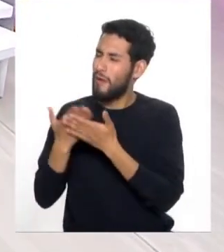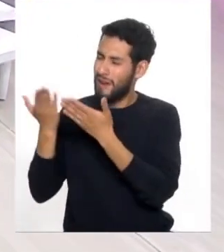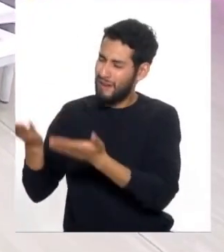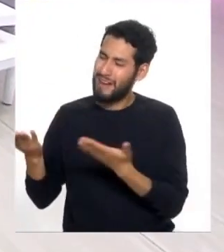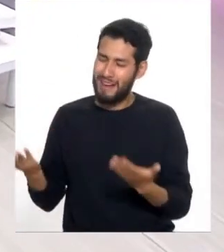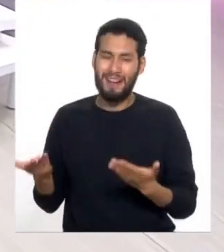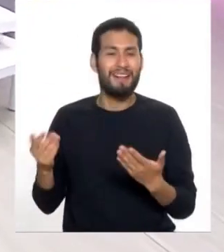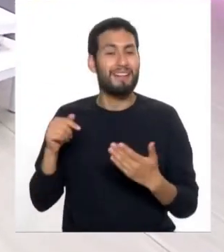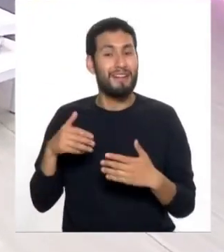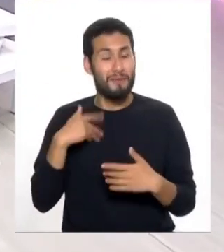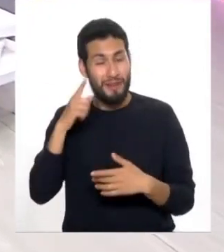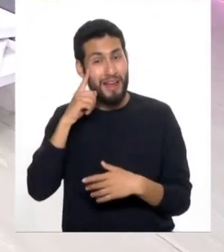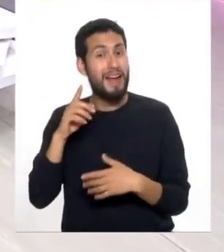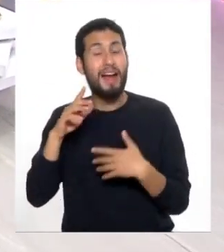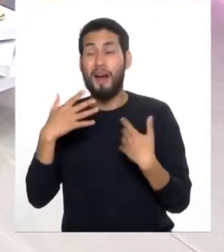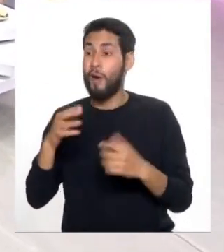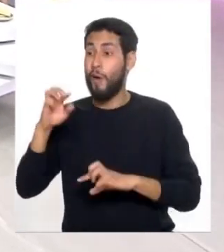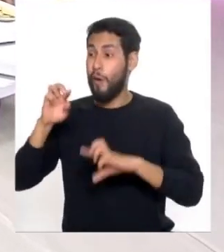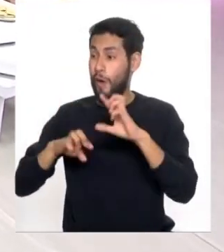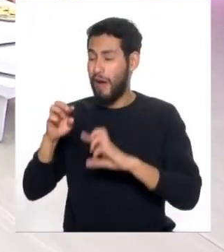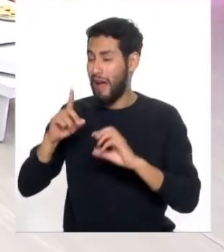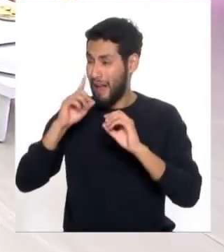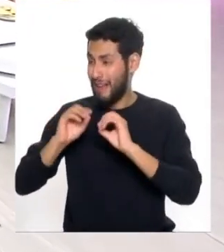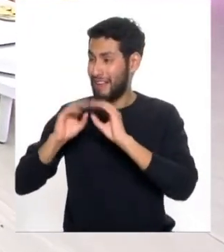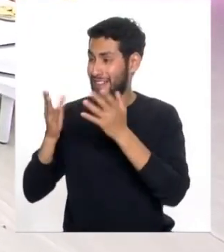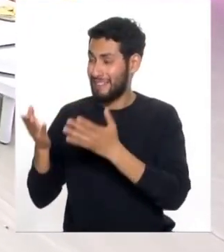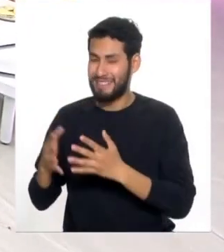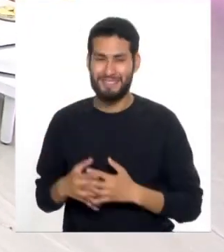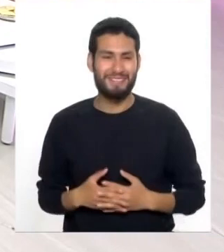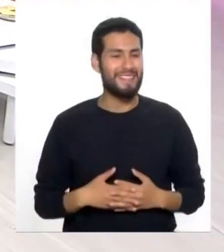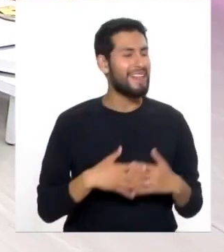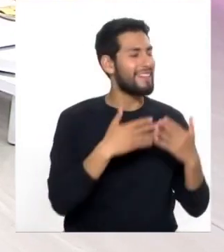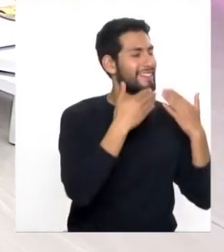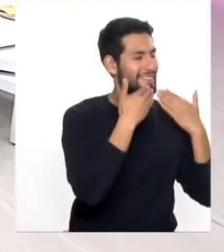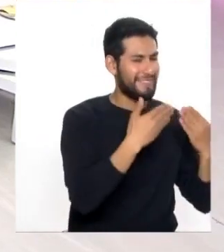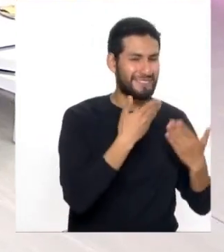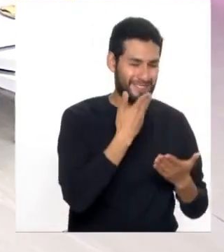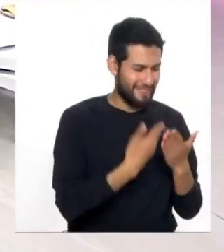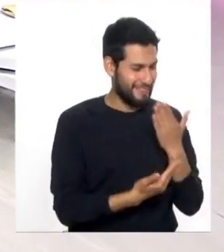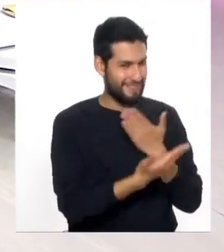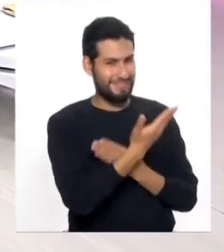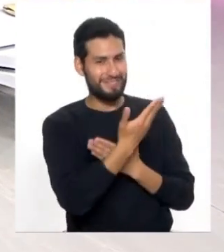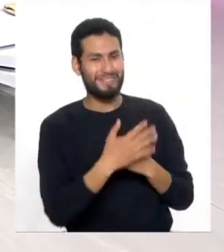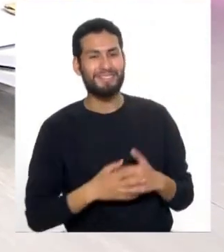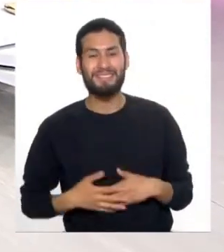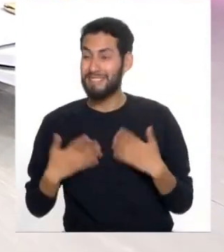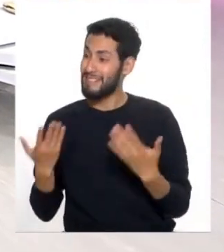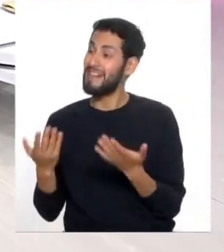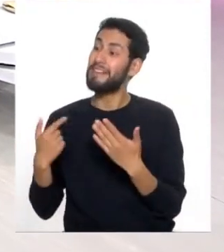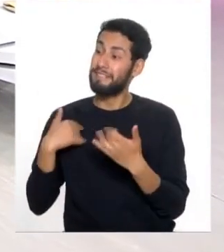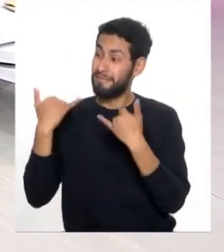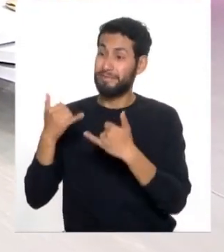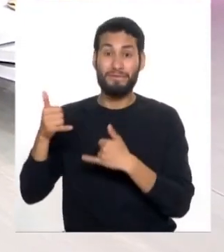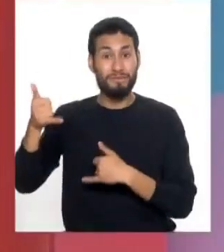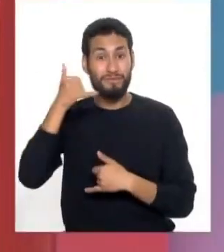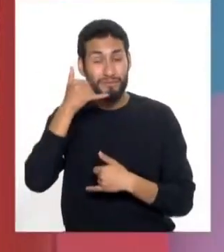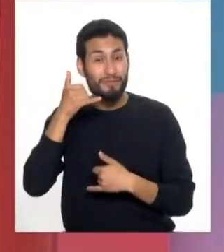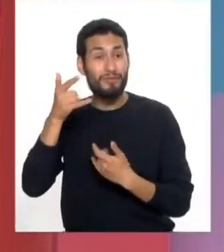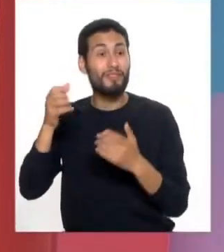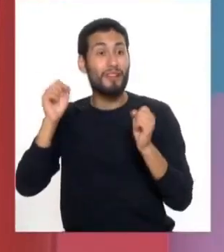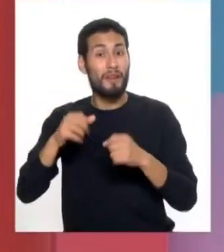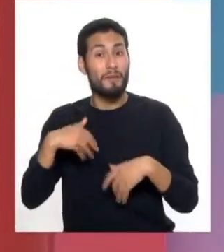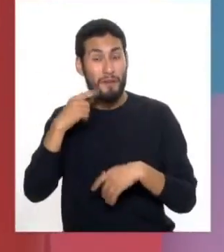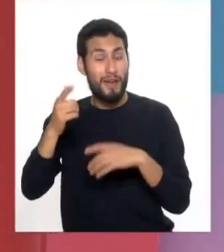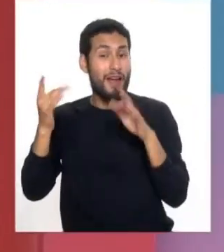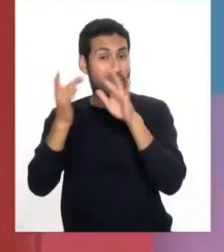para poder aclarar todas nuestras dudas. Gracias, buenos días. Buenos días, doctora. Y voy a dejar los números telefónicos para que en